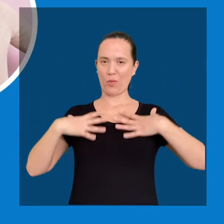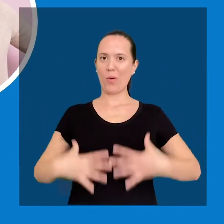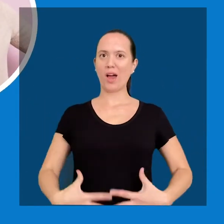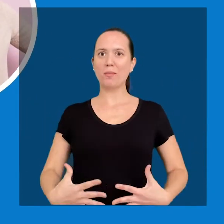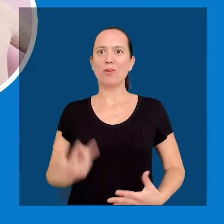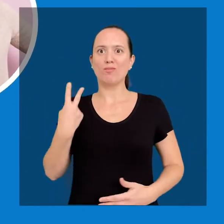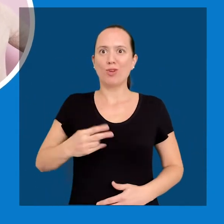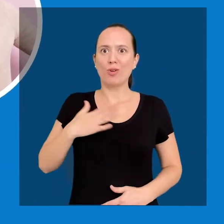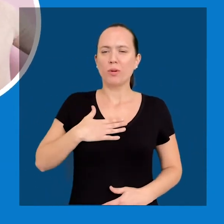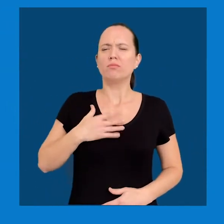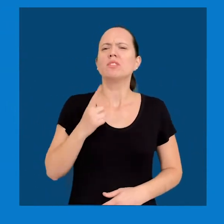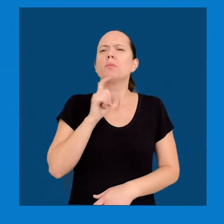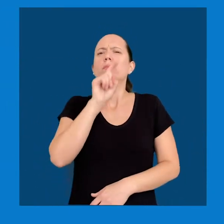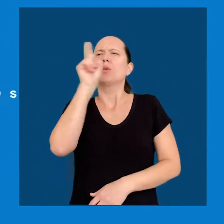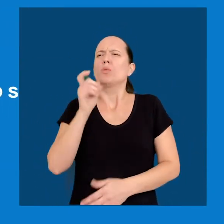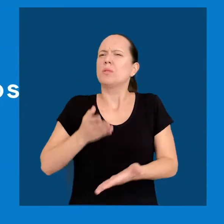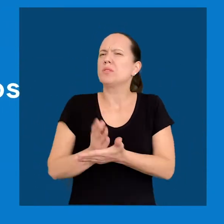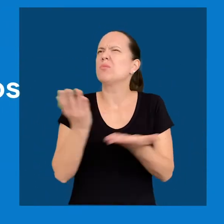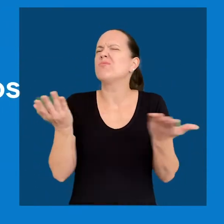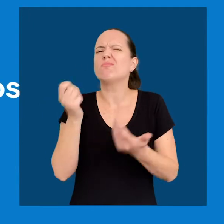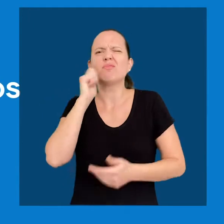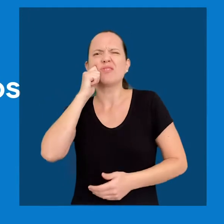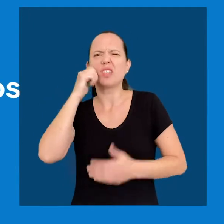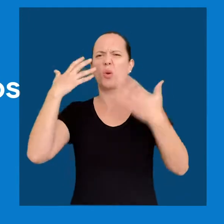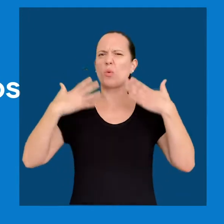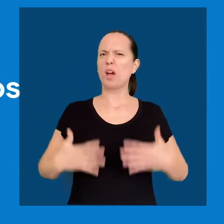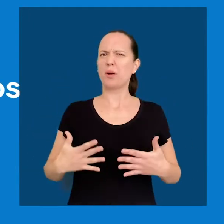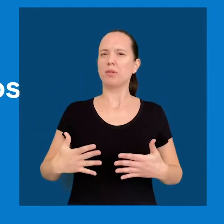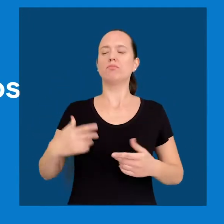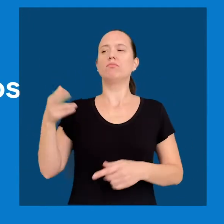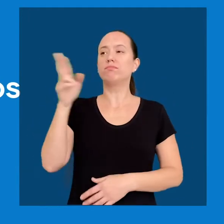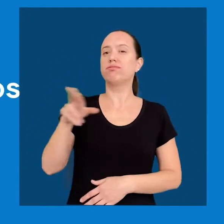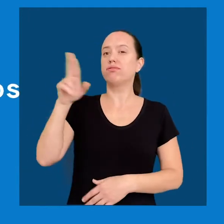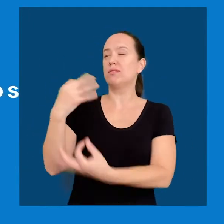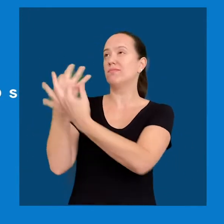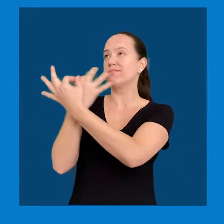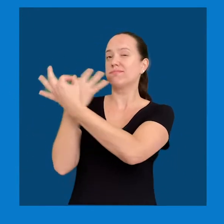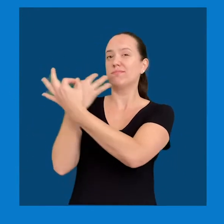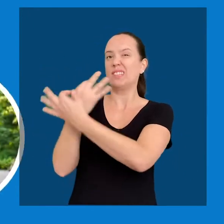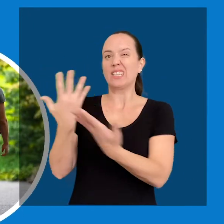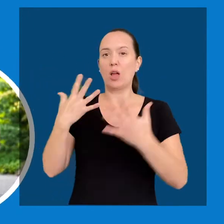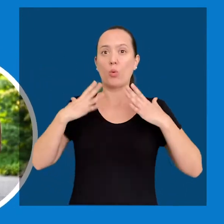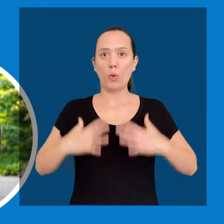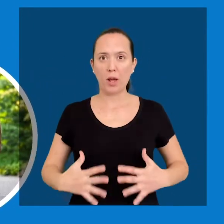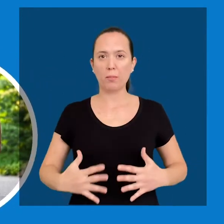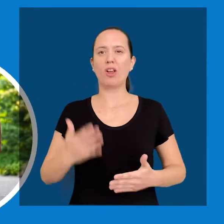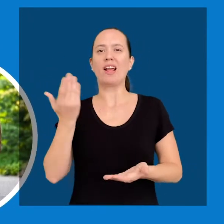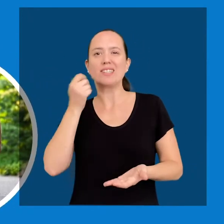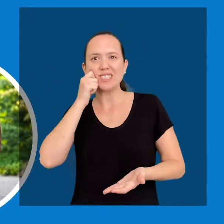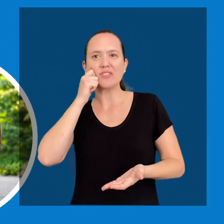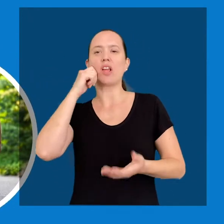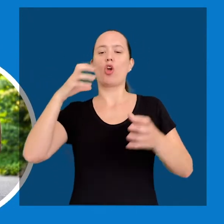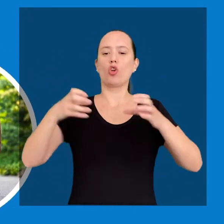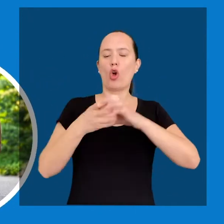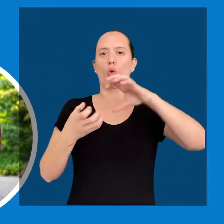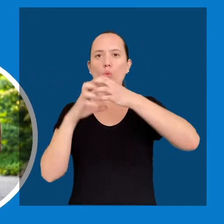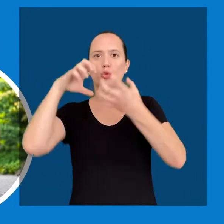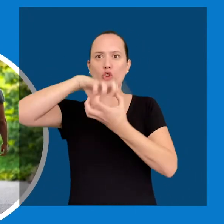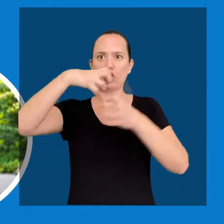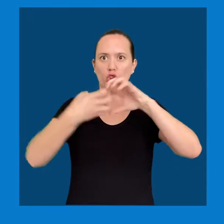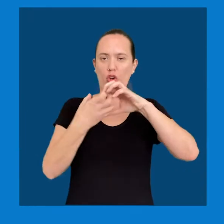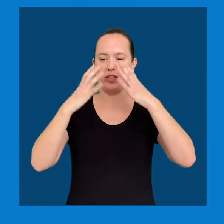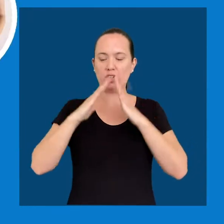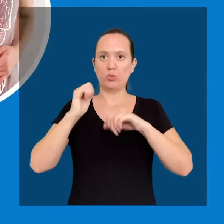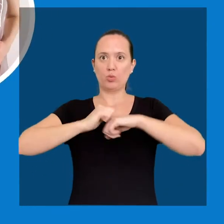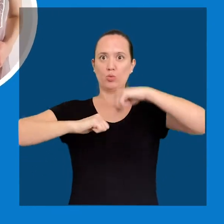por preguntarnos, ¿qué entendemos por cuerpo? Las definiciones más recurrentes nos explican que el cuerpo es el conjunto de la estructura